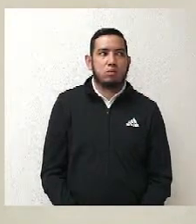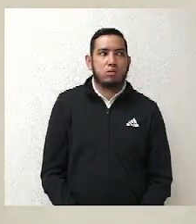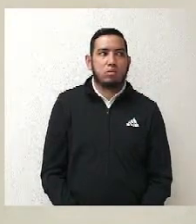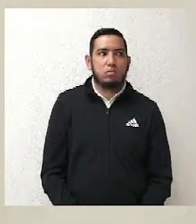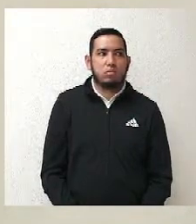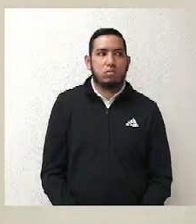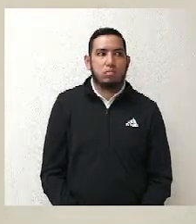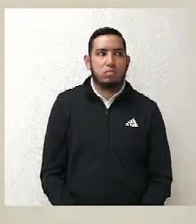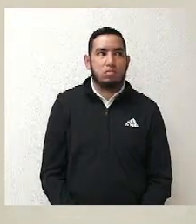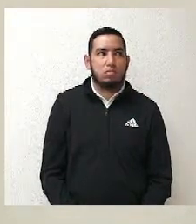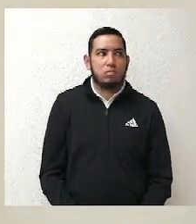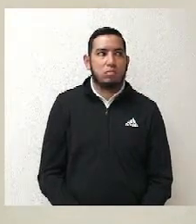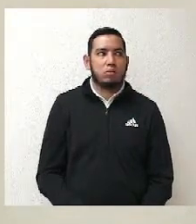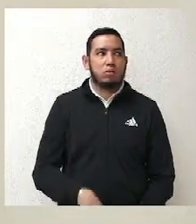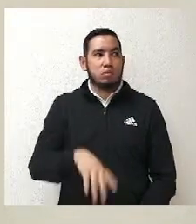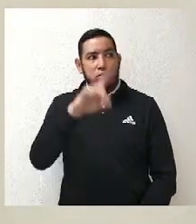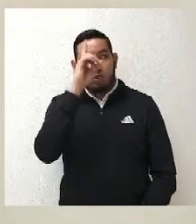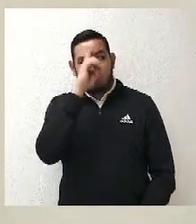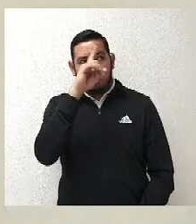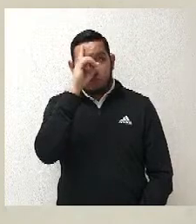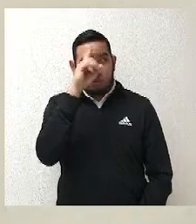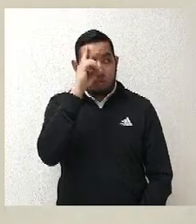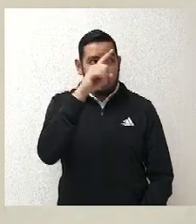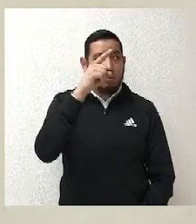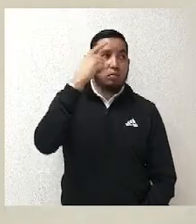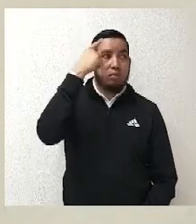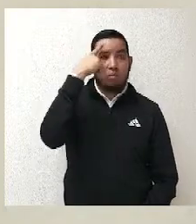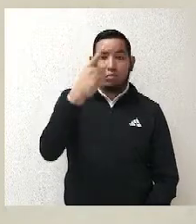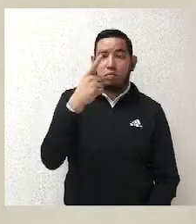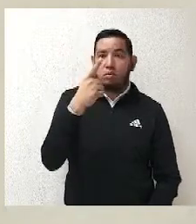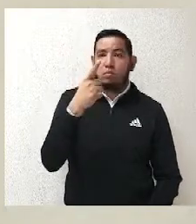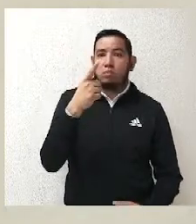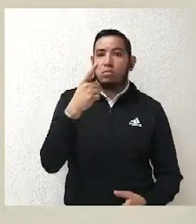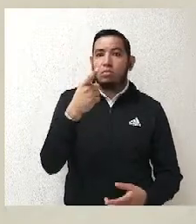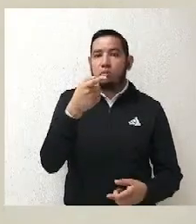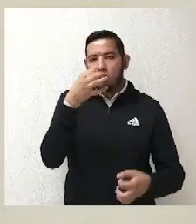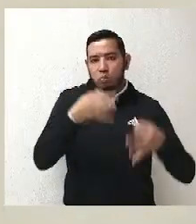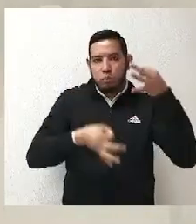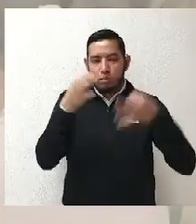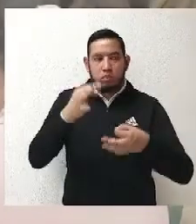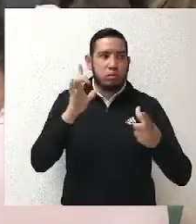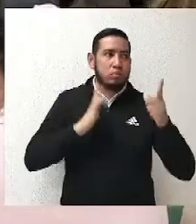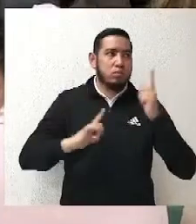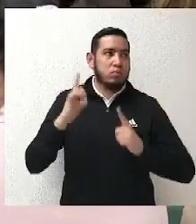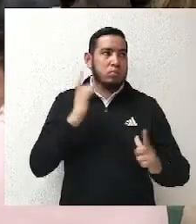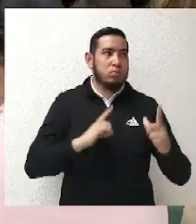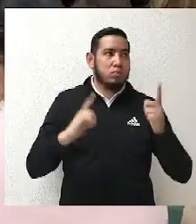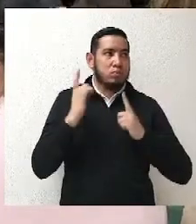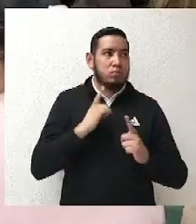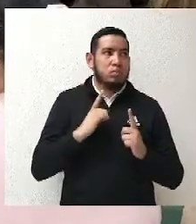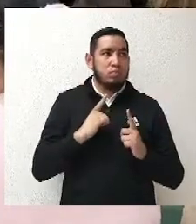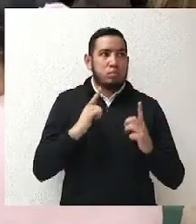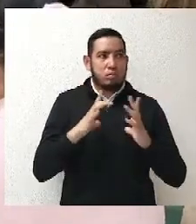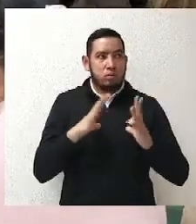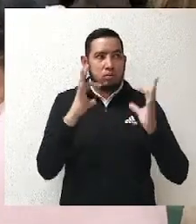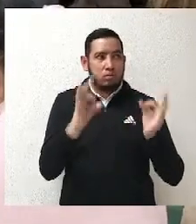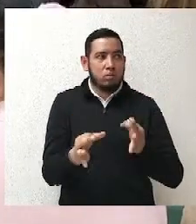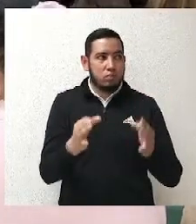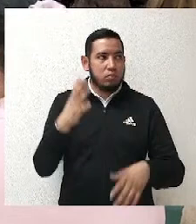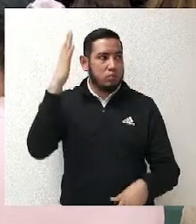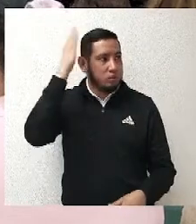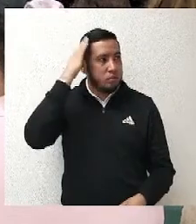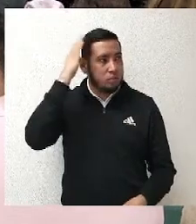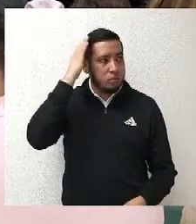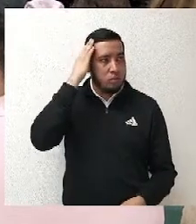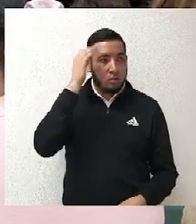la resolución impugnada no es incongruente, pues era posible que el tribunal local confirmara la designación de la candidata y que al mismo tiempo asegura el